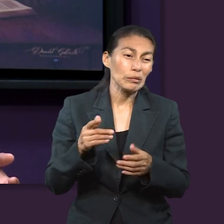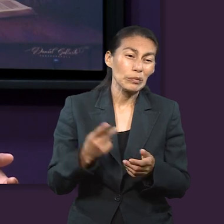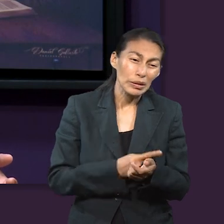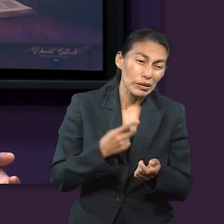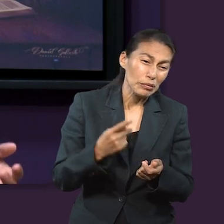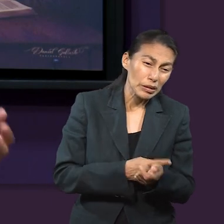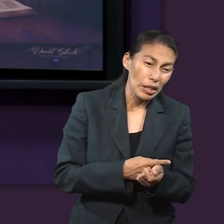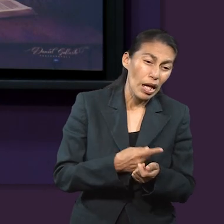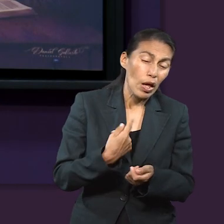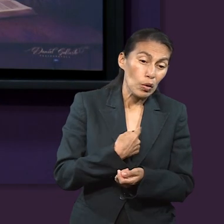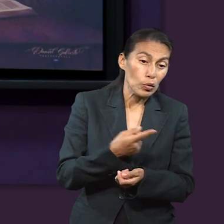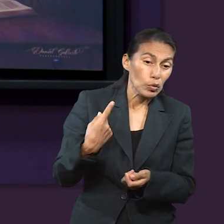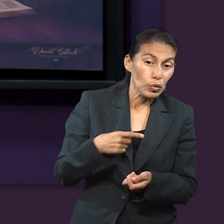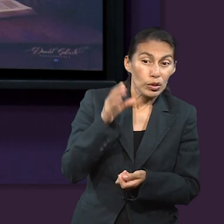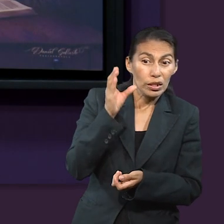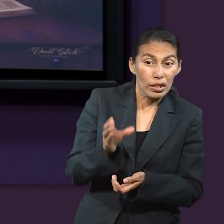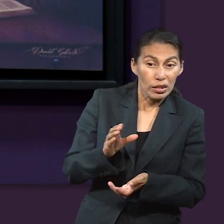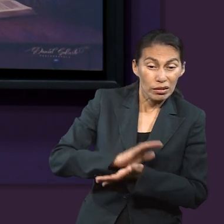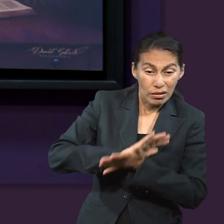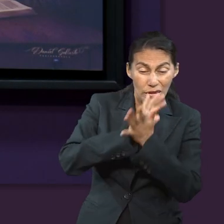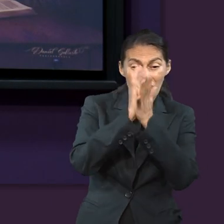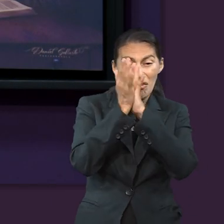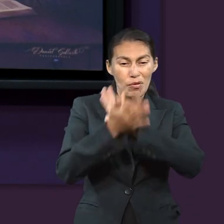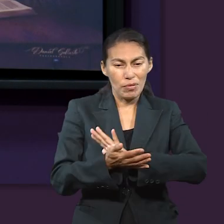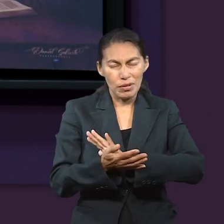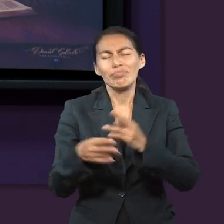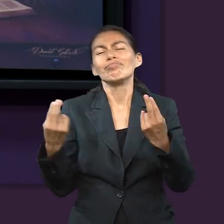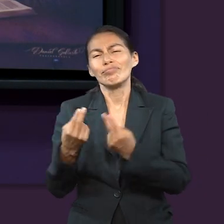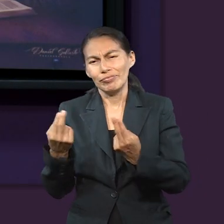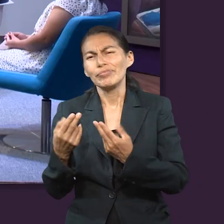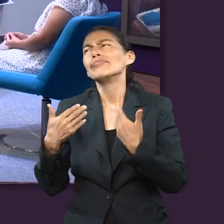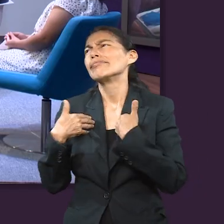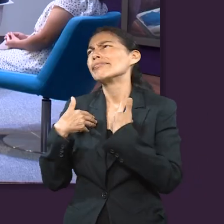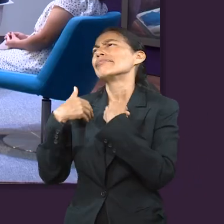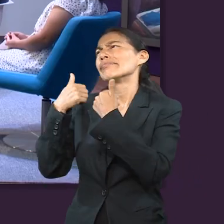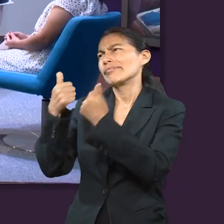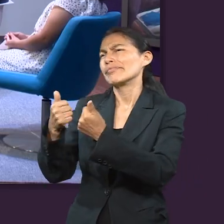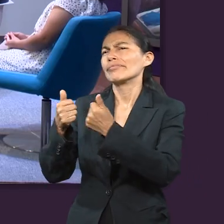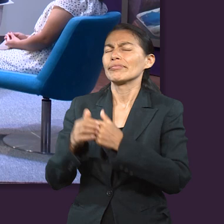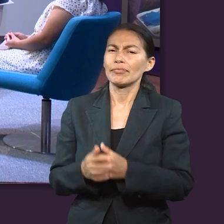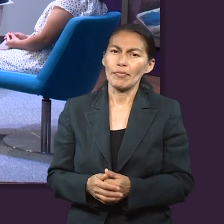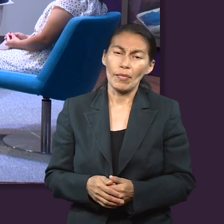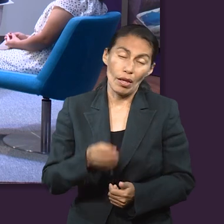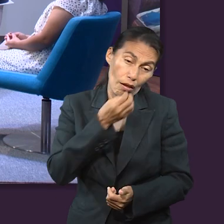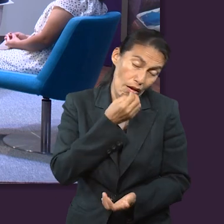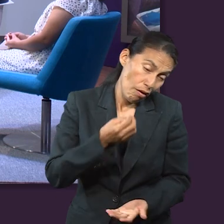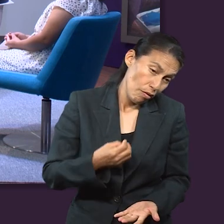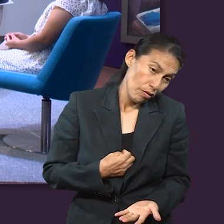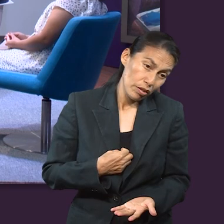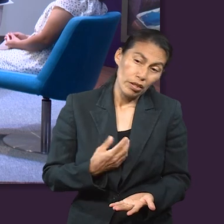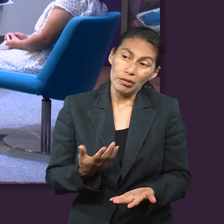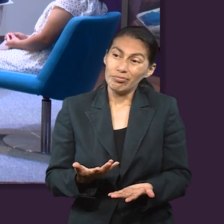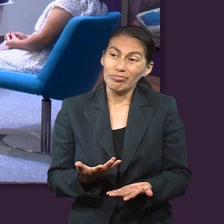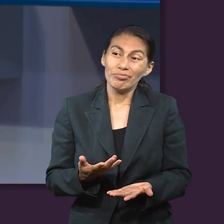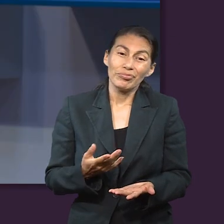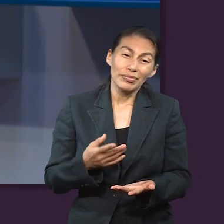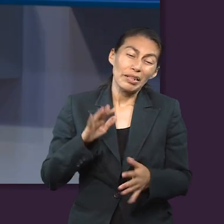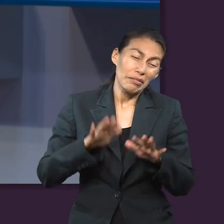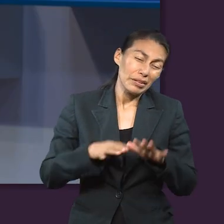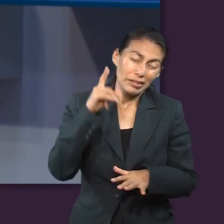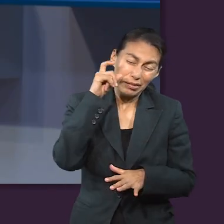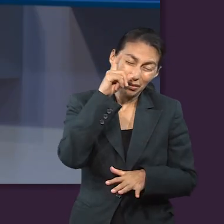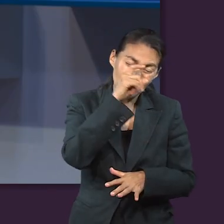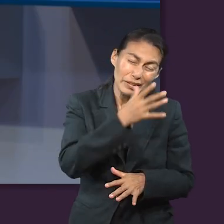con Jesús para refinar nuestro carácter, pues es necesario entenderlo, saber que vamos, que es necesario